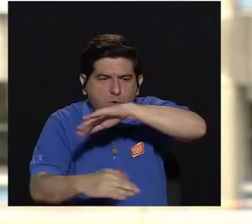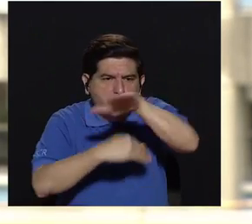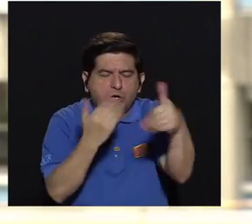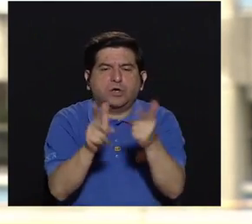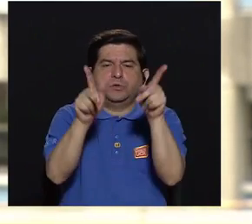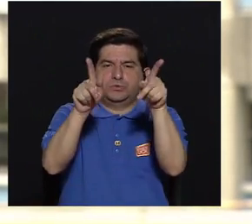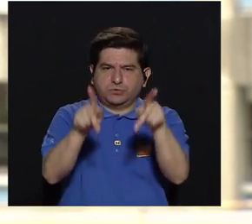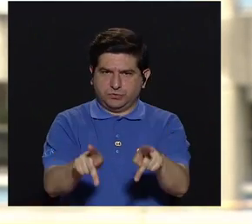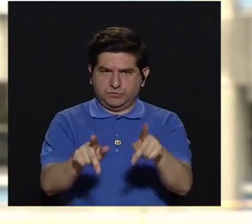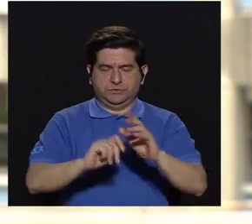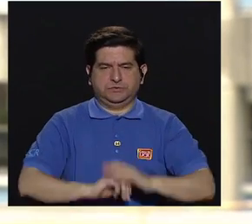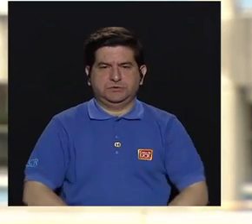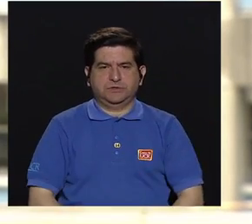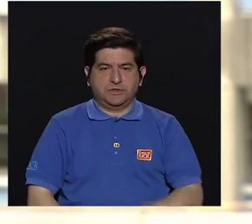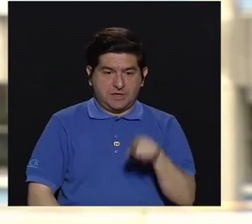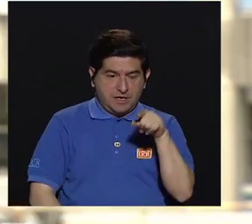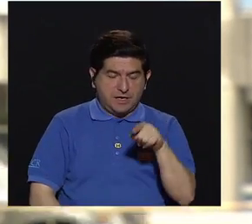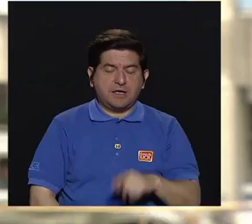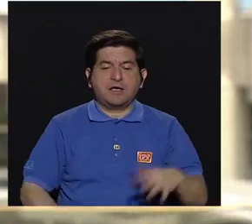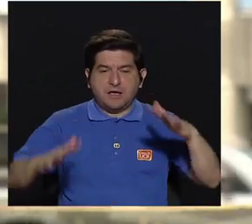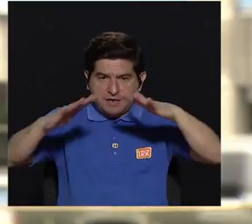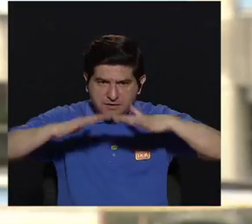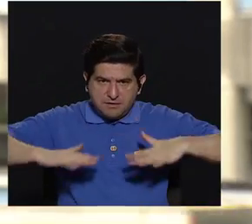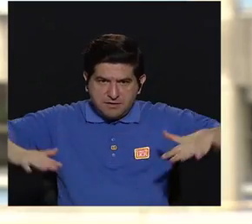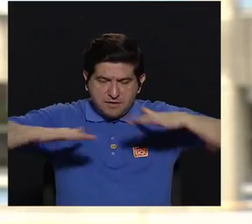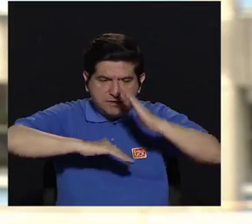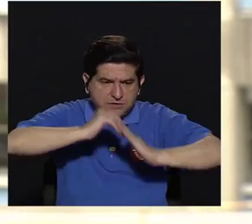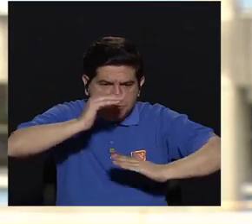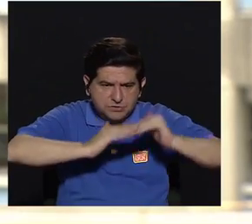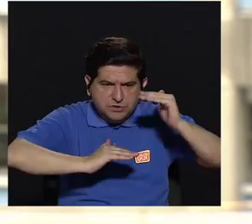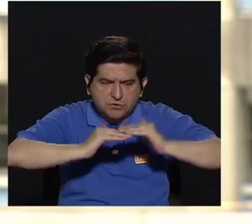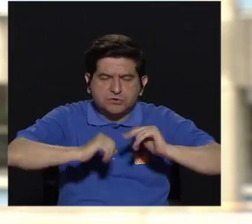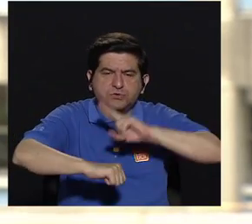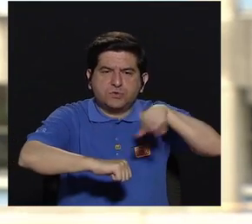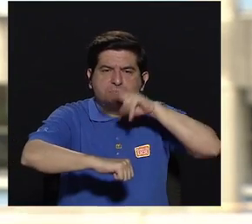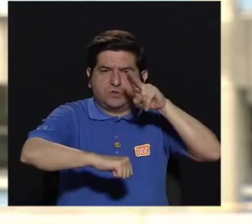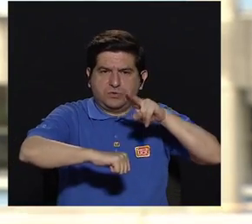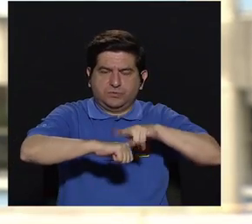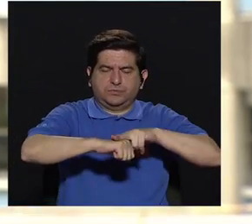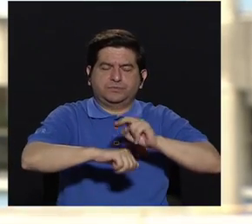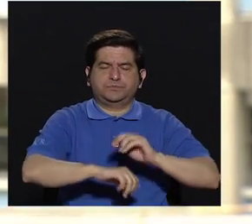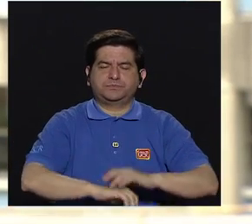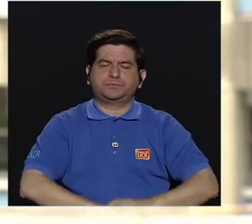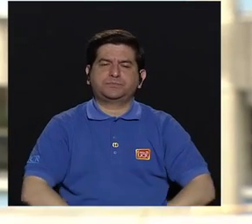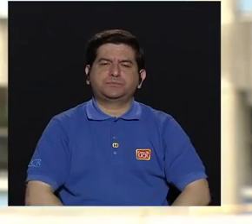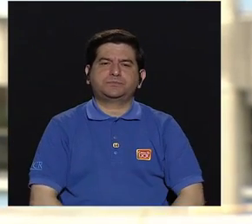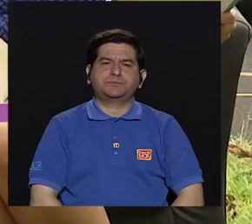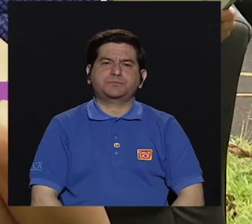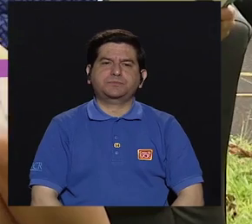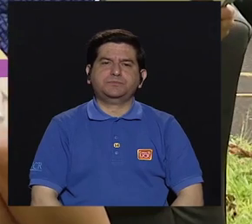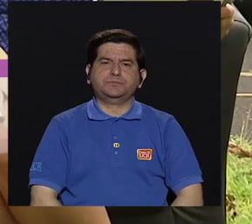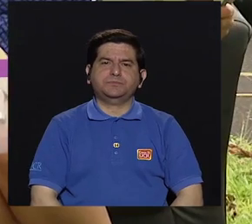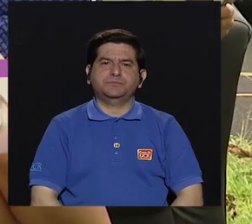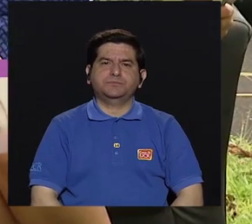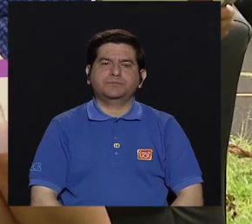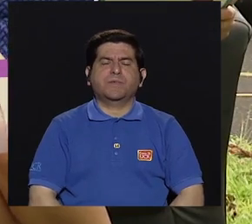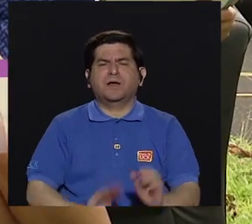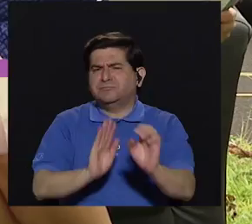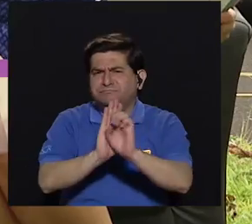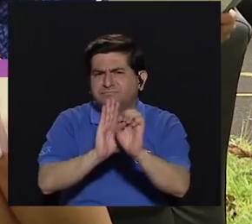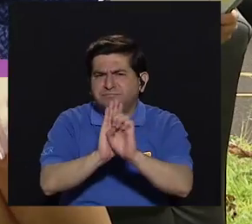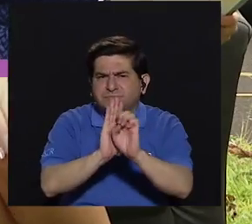de todas las personas dentro del ambiente construido y natural. Por ejemplo,